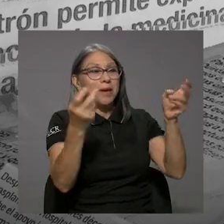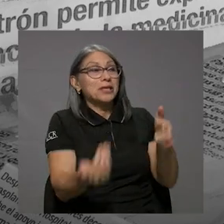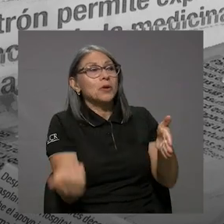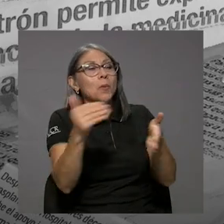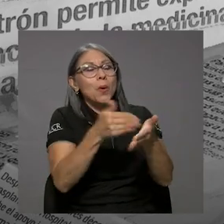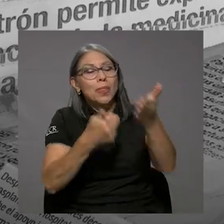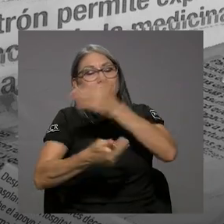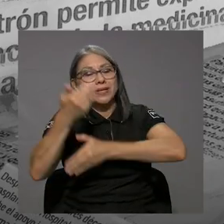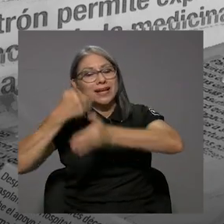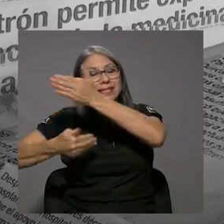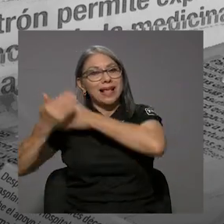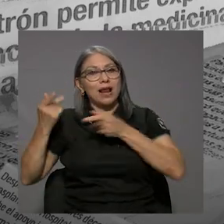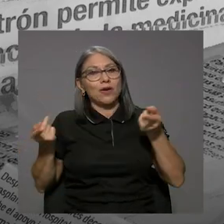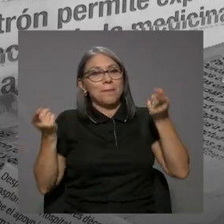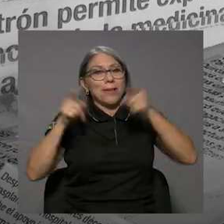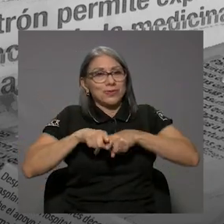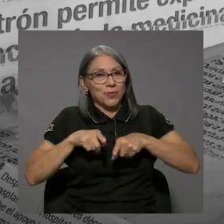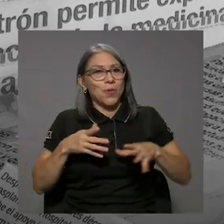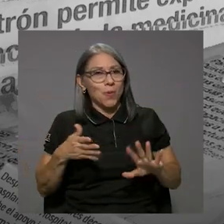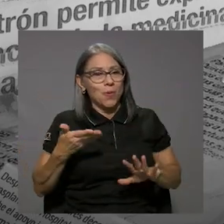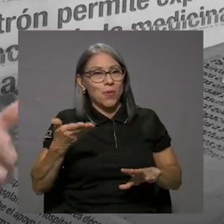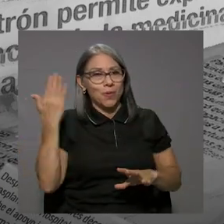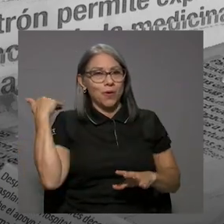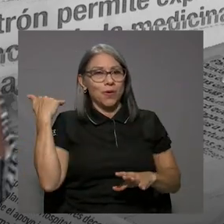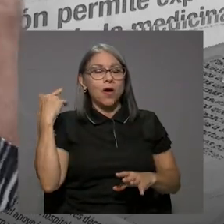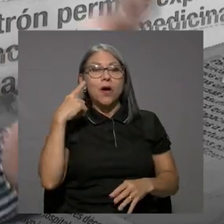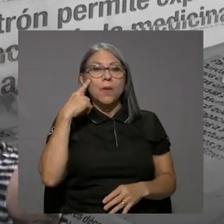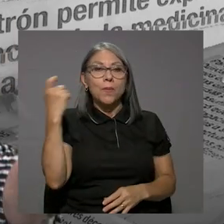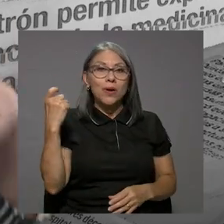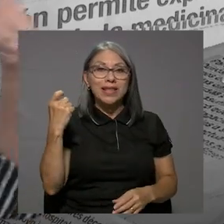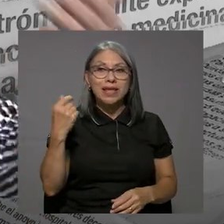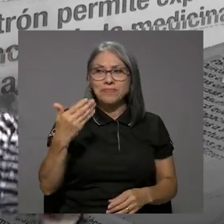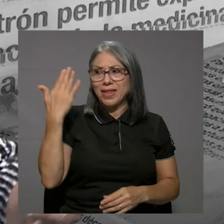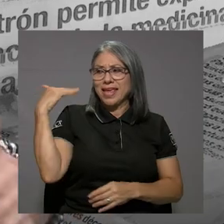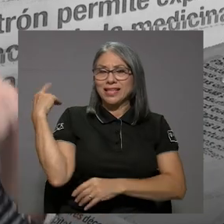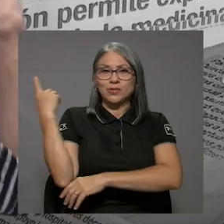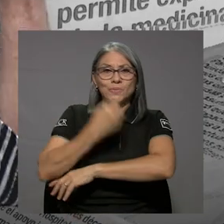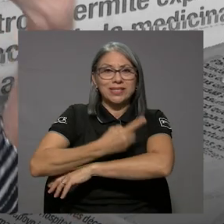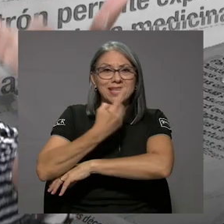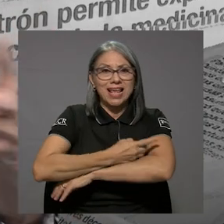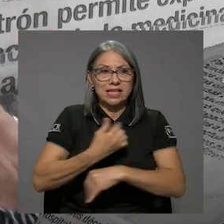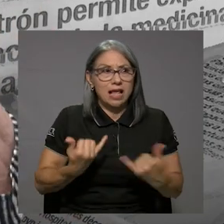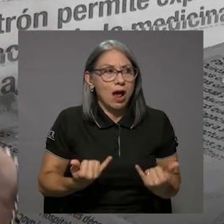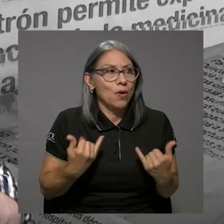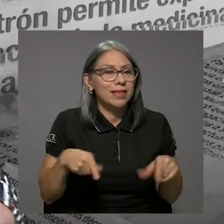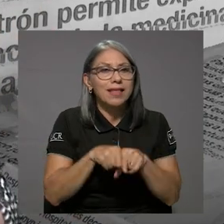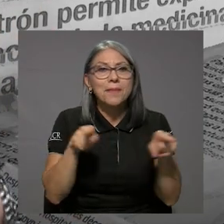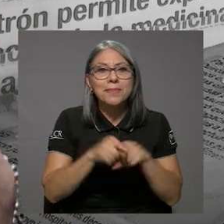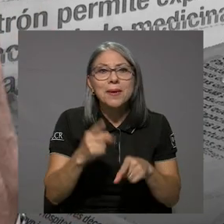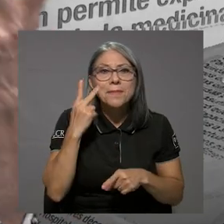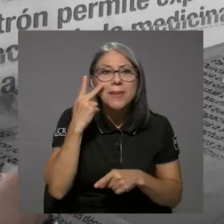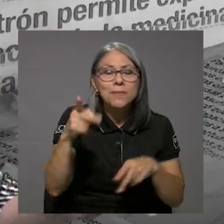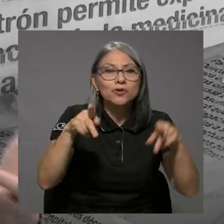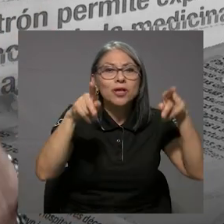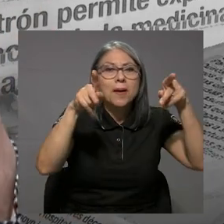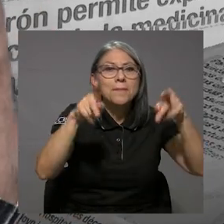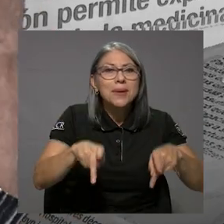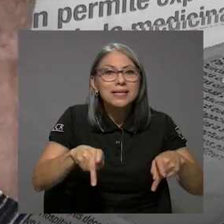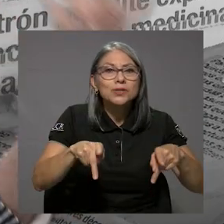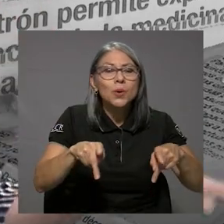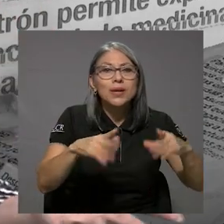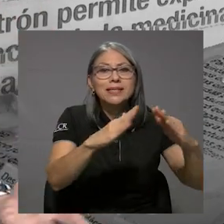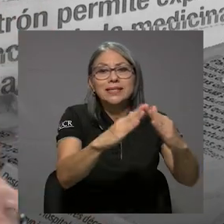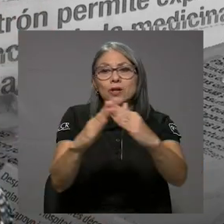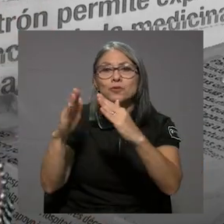regresar a lo que pasó, porque en estos días también vemos las protestas de vecinos